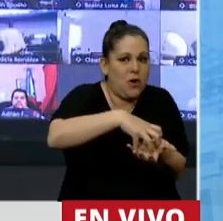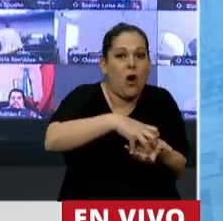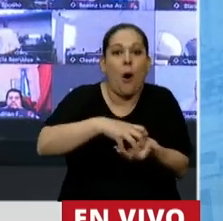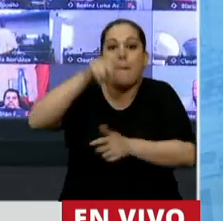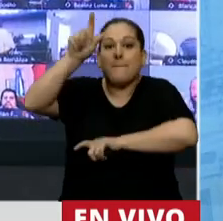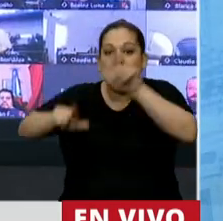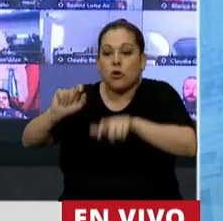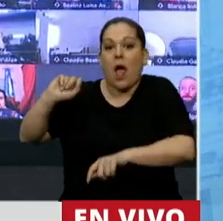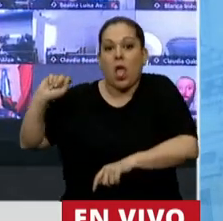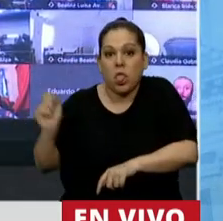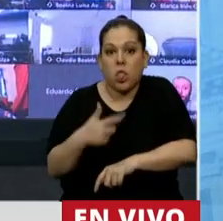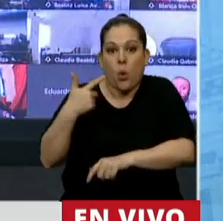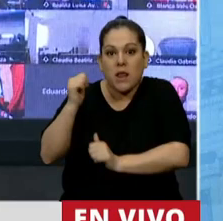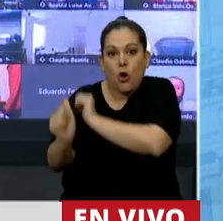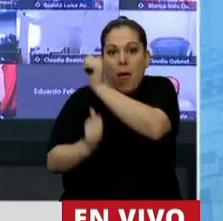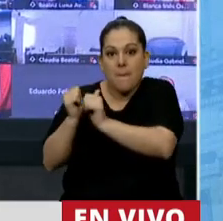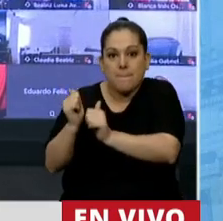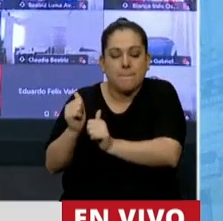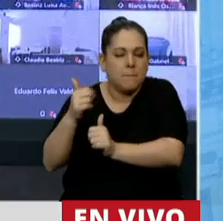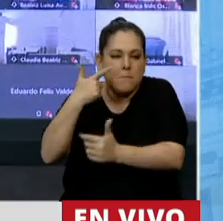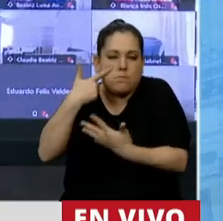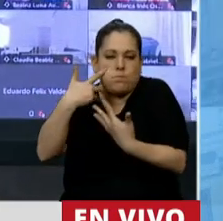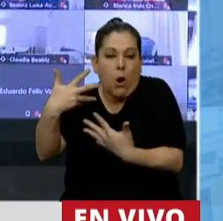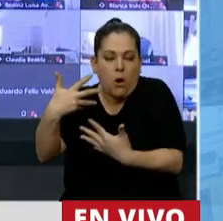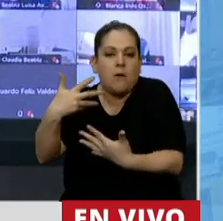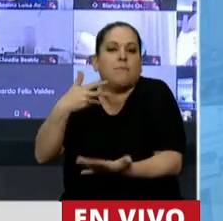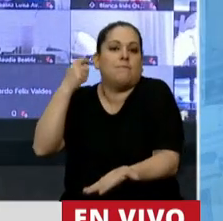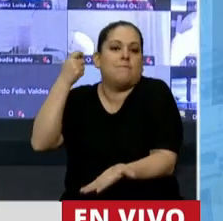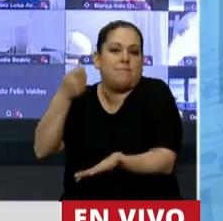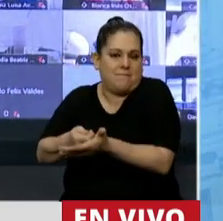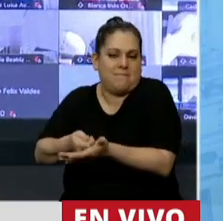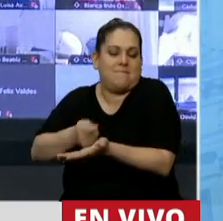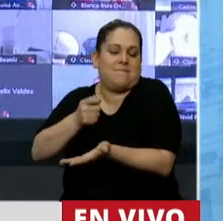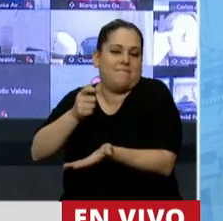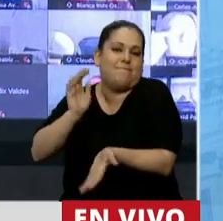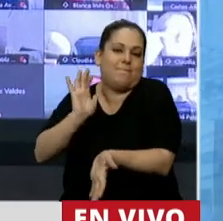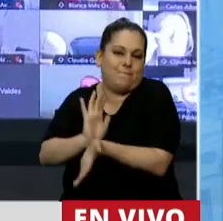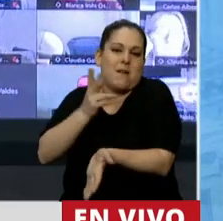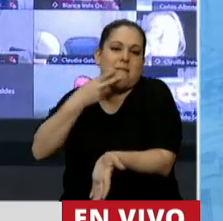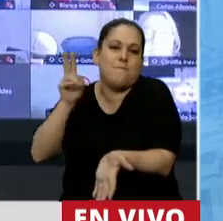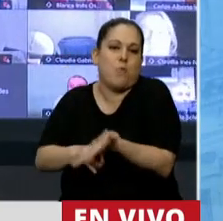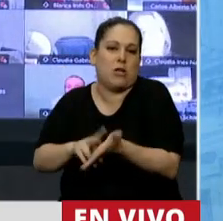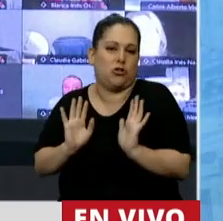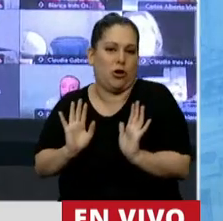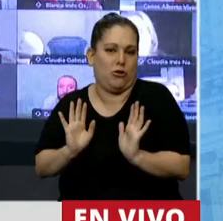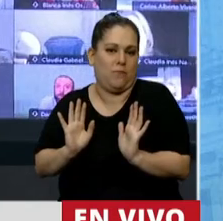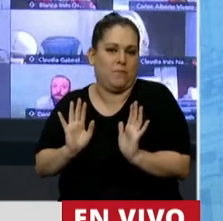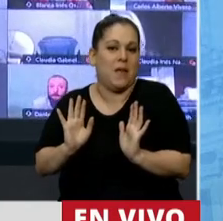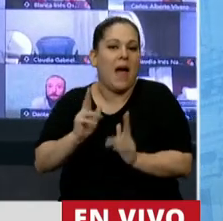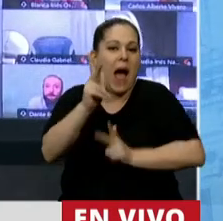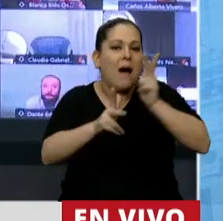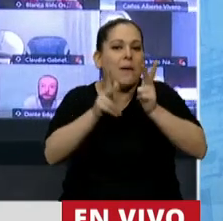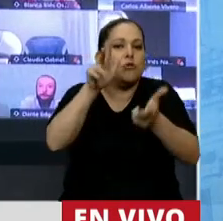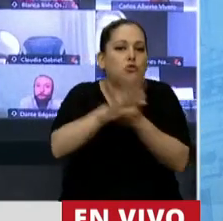dueños de las mayores empresas de la Argentina. Estamos hablando de dueños, no de